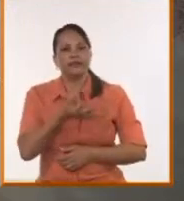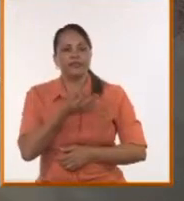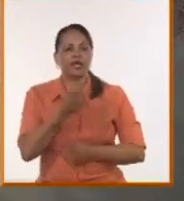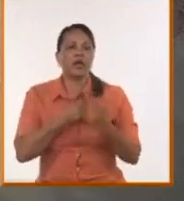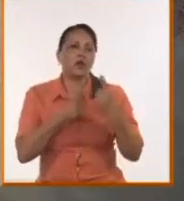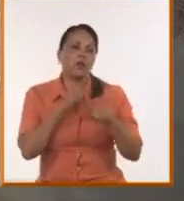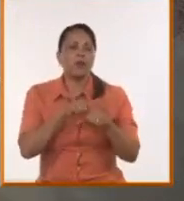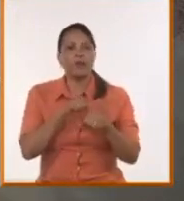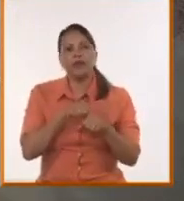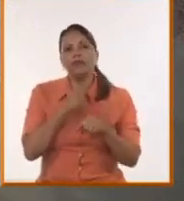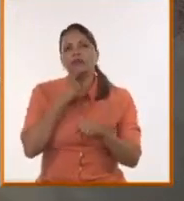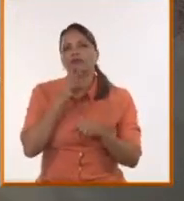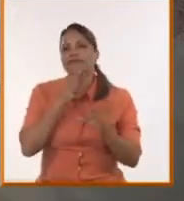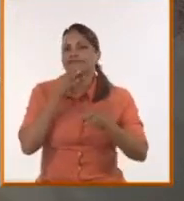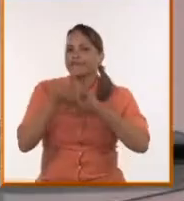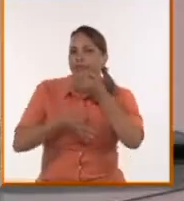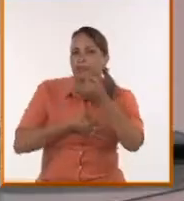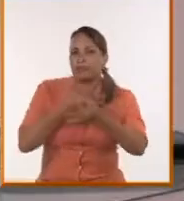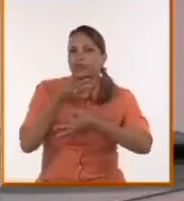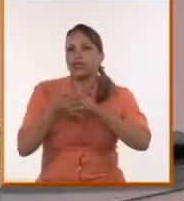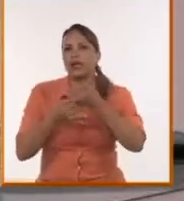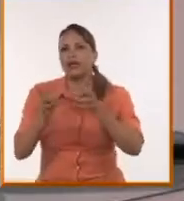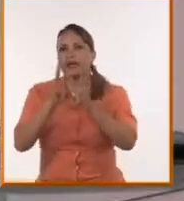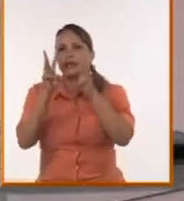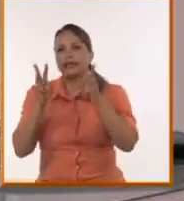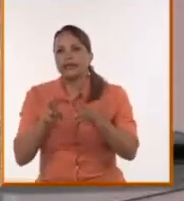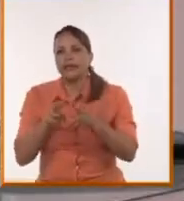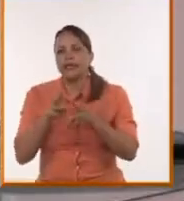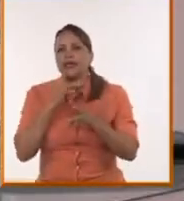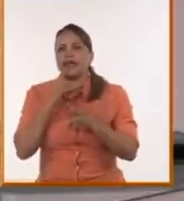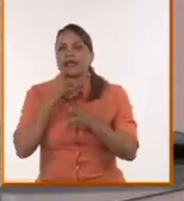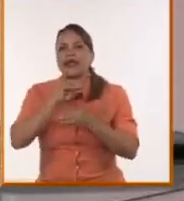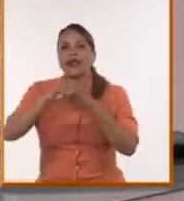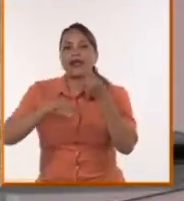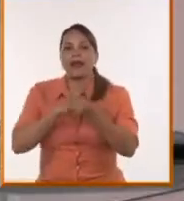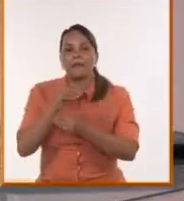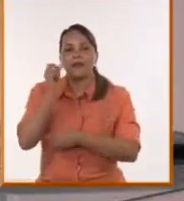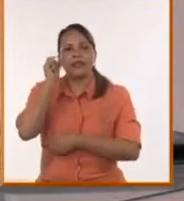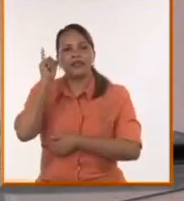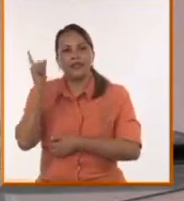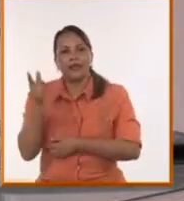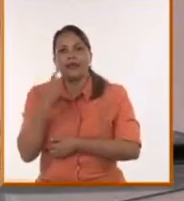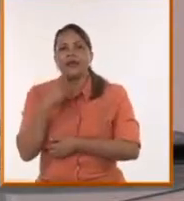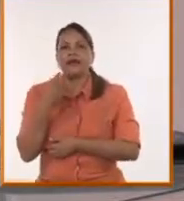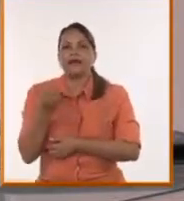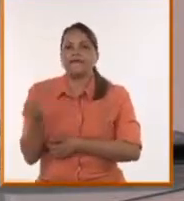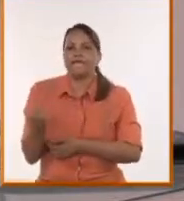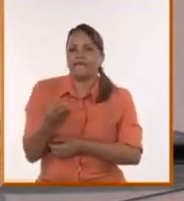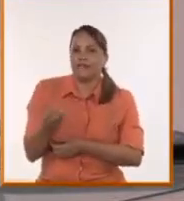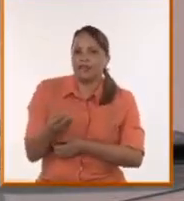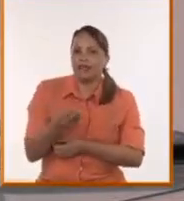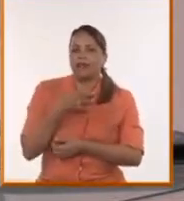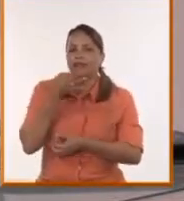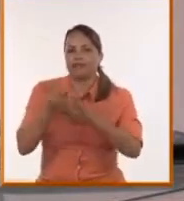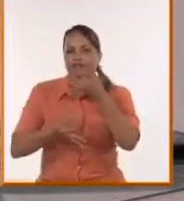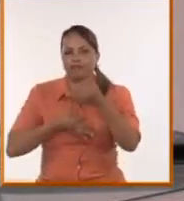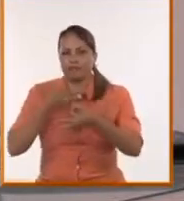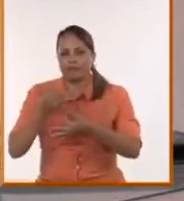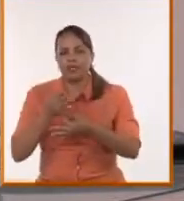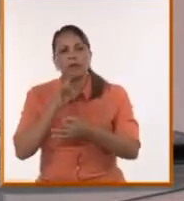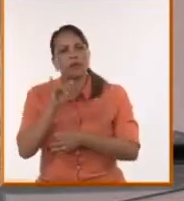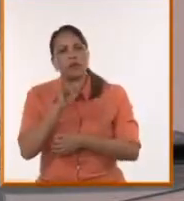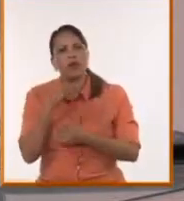momento se habló, por supuesto, las redes democratizan, la Internet democratiza la comunicación, pero sigue existiendo esa